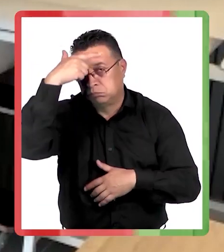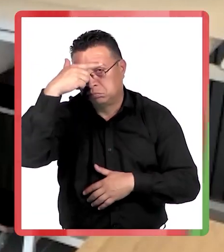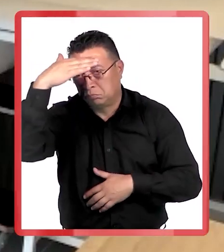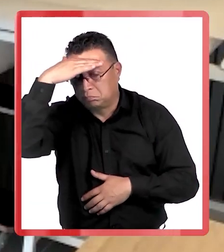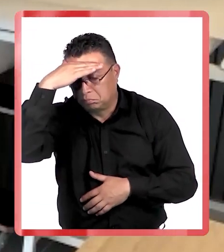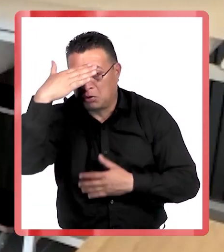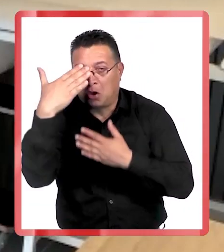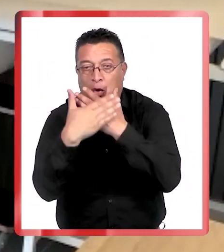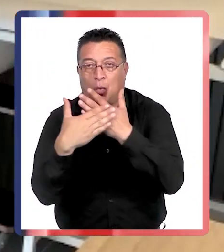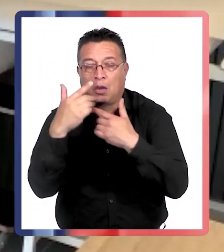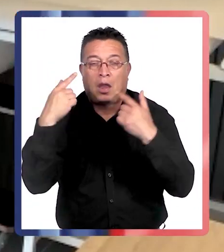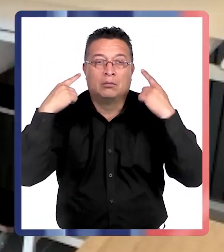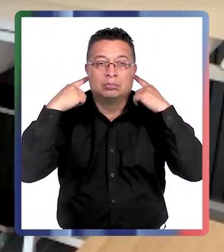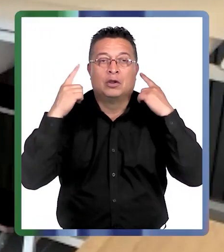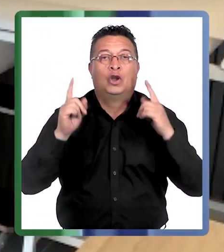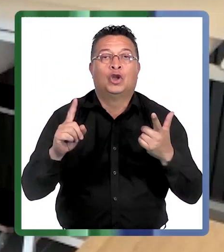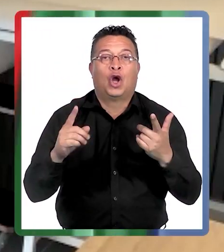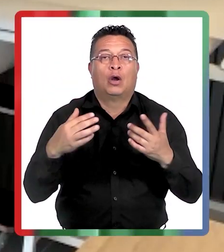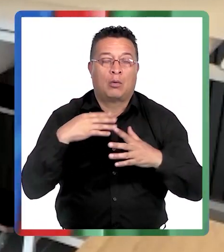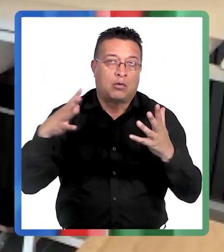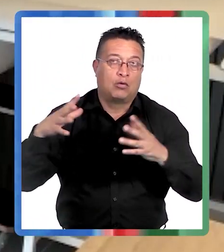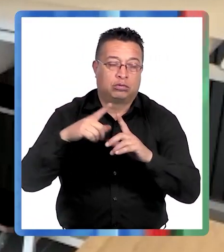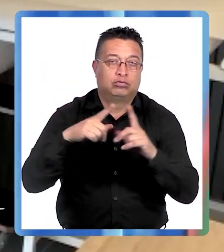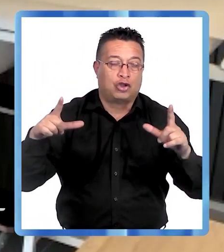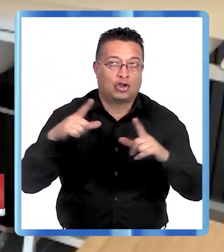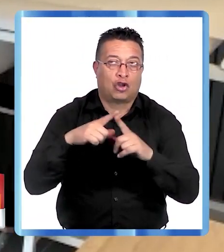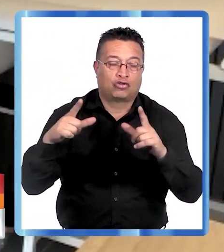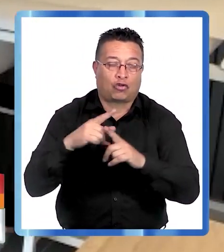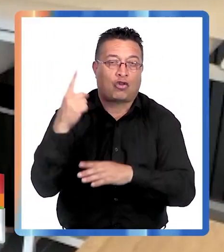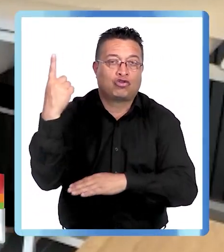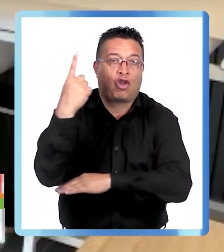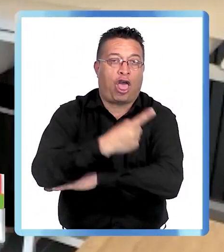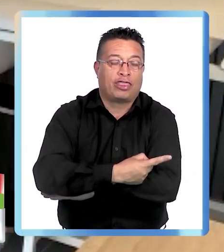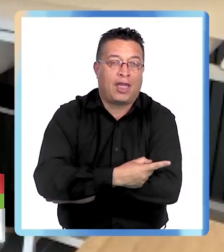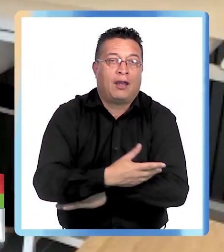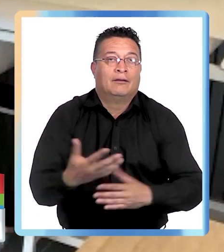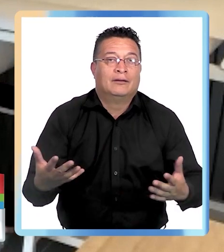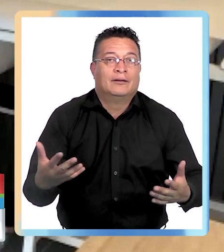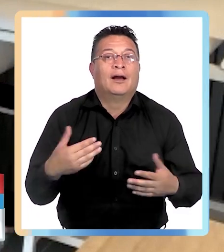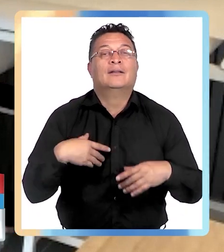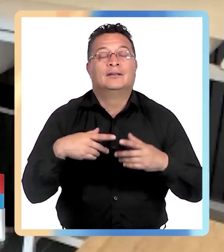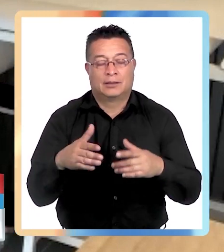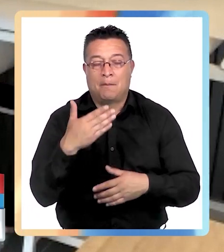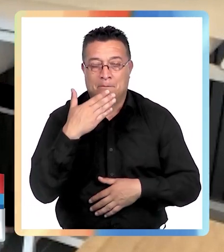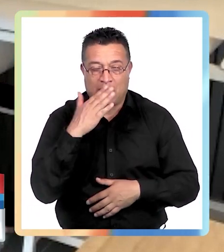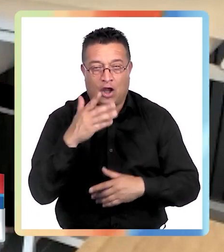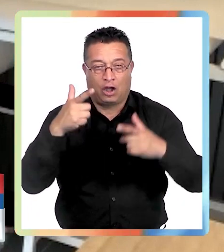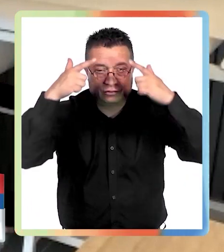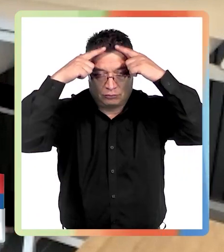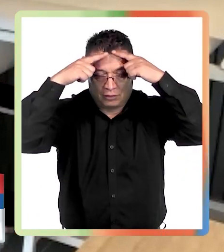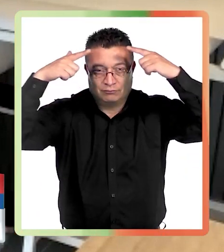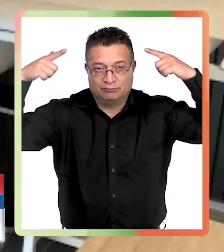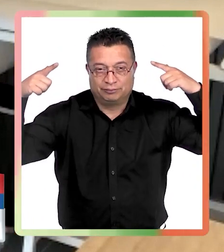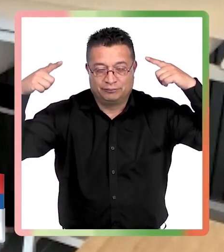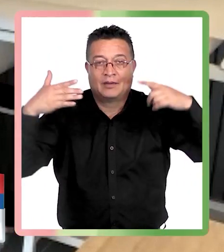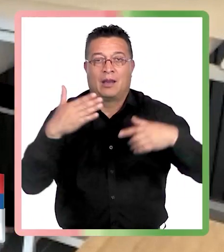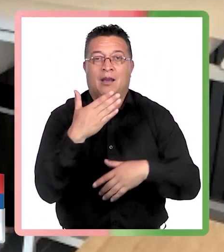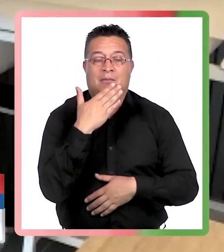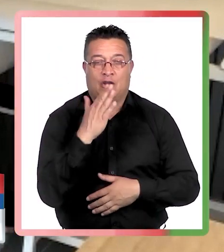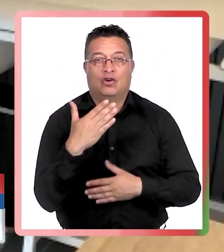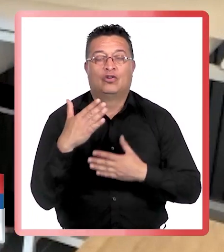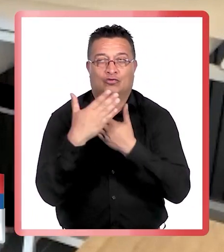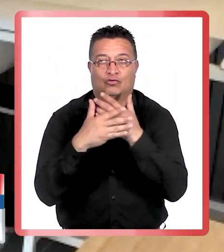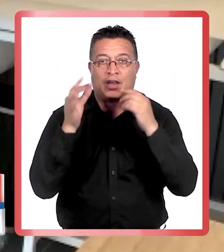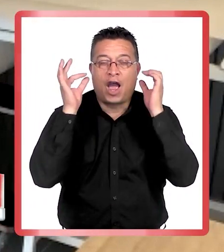visera y eso nos protege las orejas, es una zona que está súper expuesta hasta todo el día al sol y por lo tanto lo ideal es usar un sombrero de ala ancha para